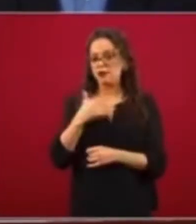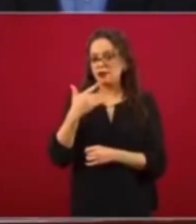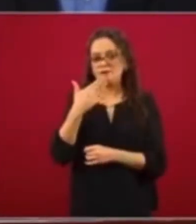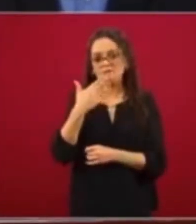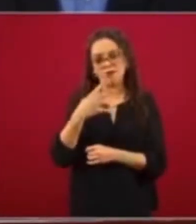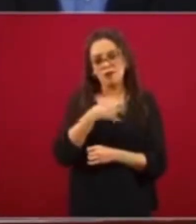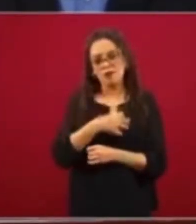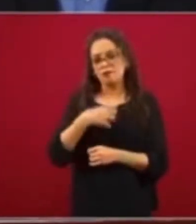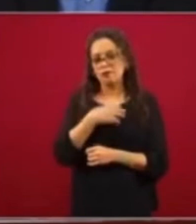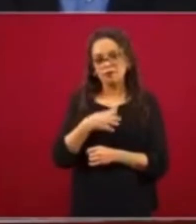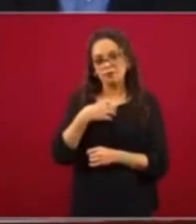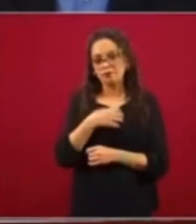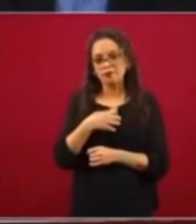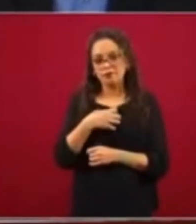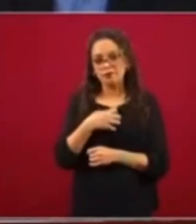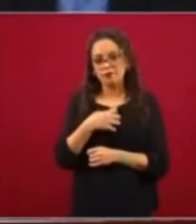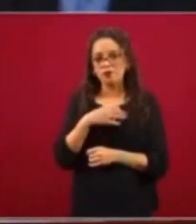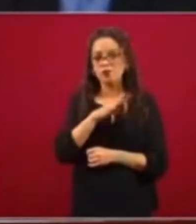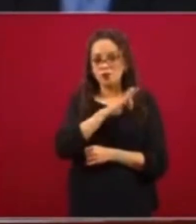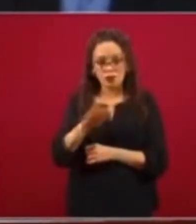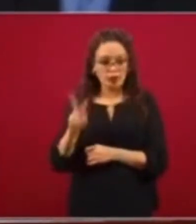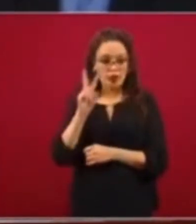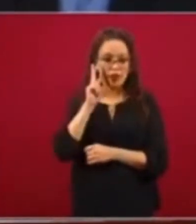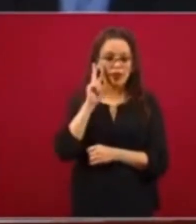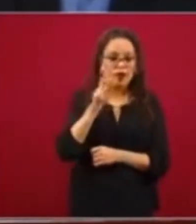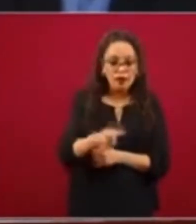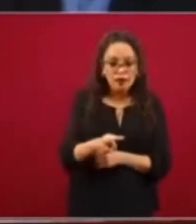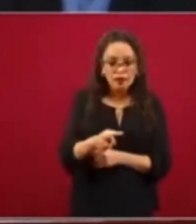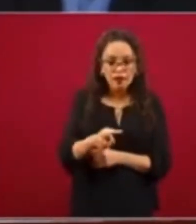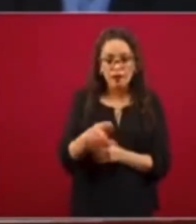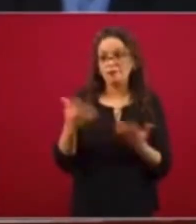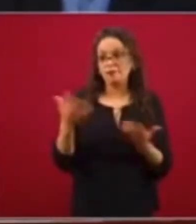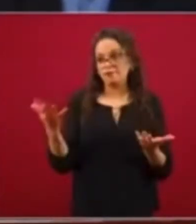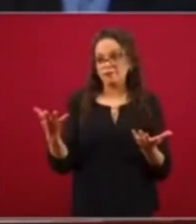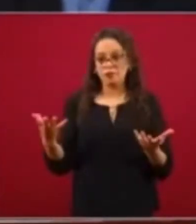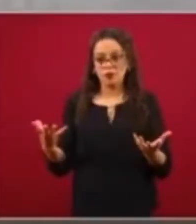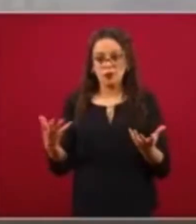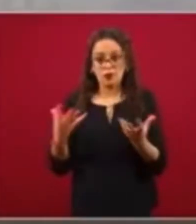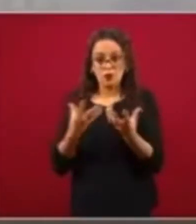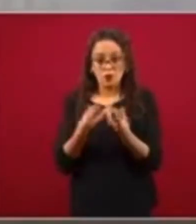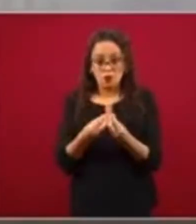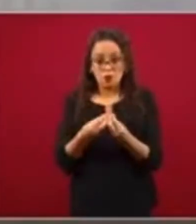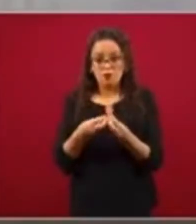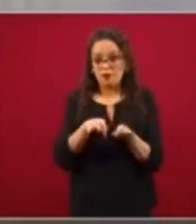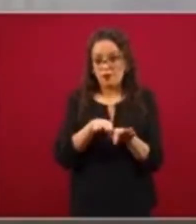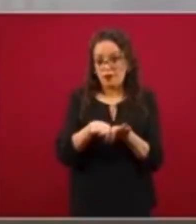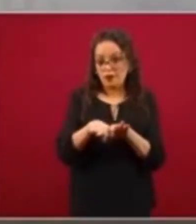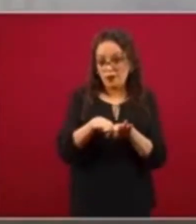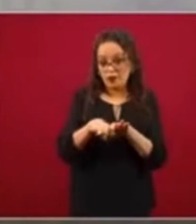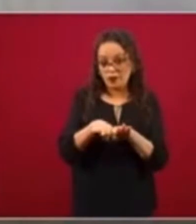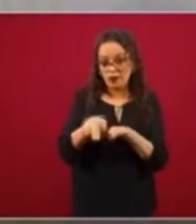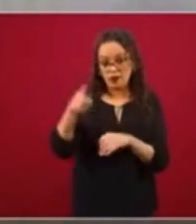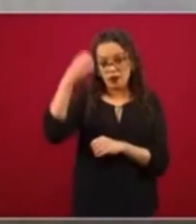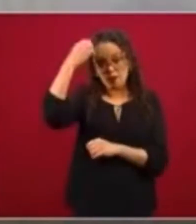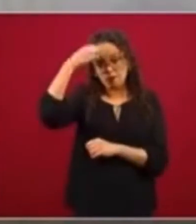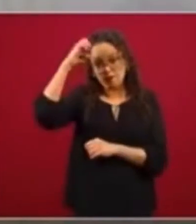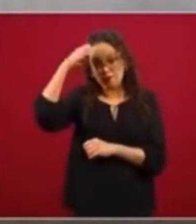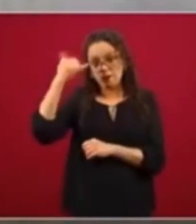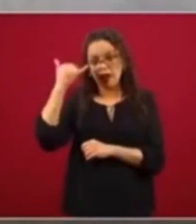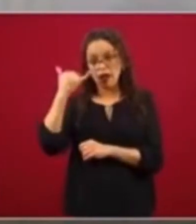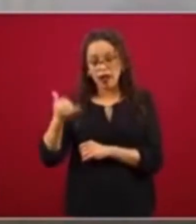nos ha permitido ver el poder que tiene el trabajo colegiado, el trabajo multiinstitucional.